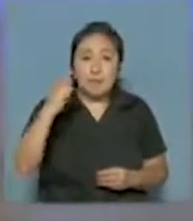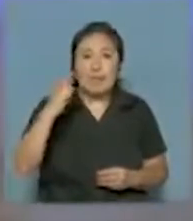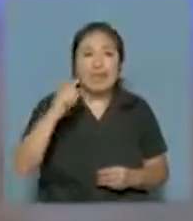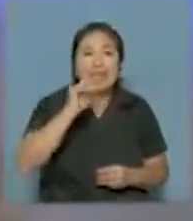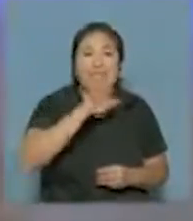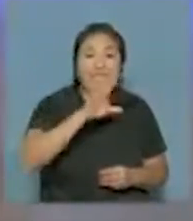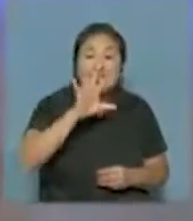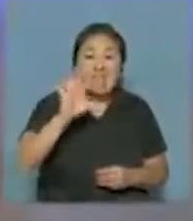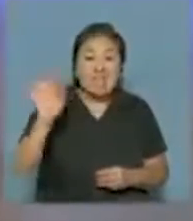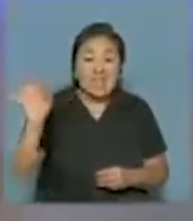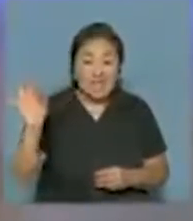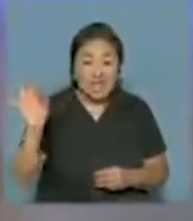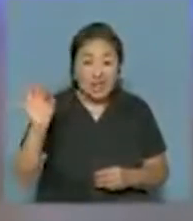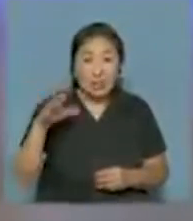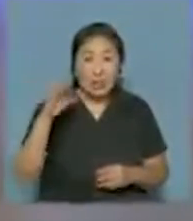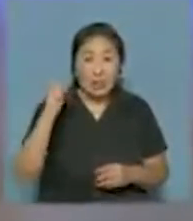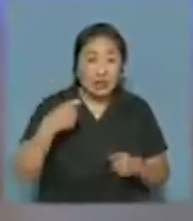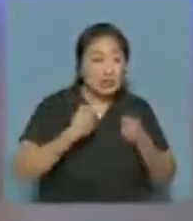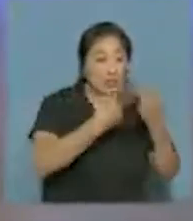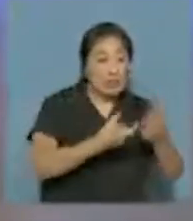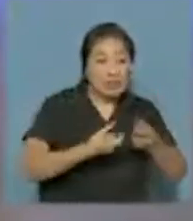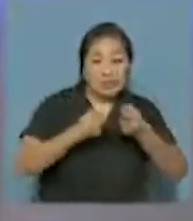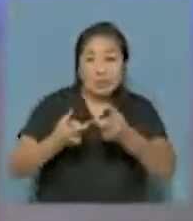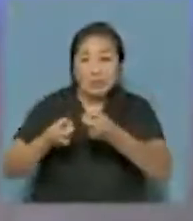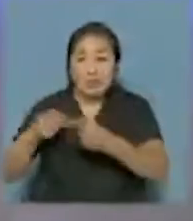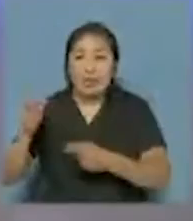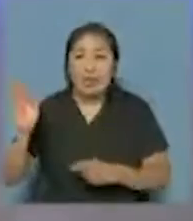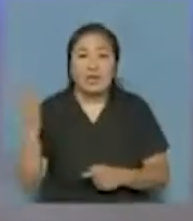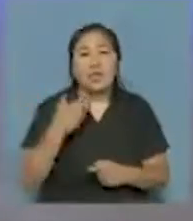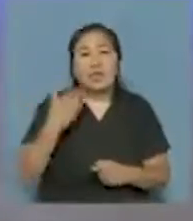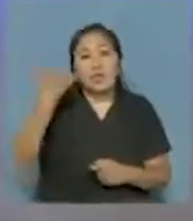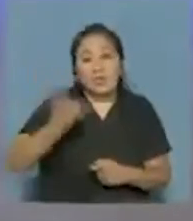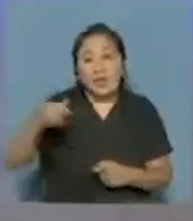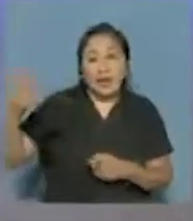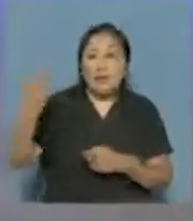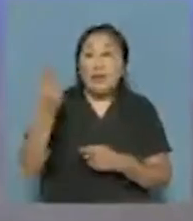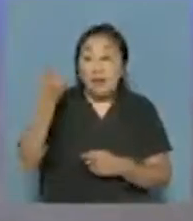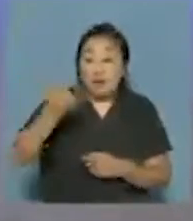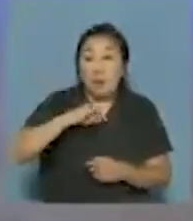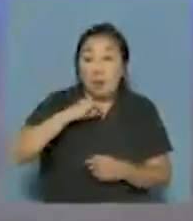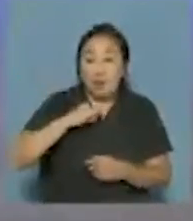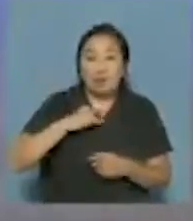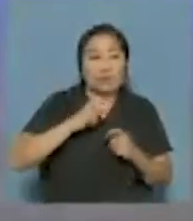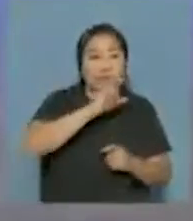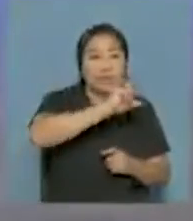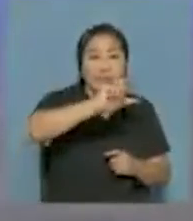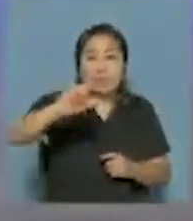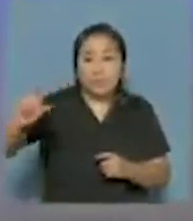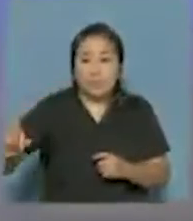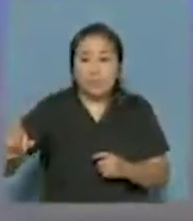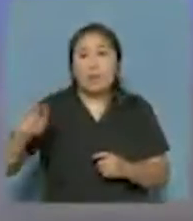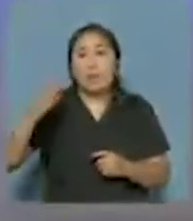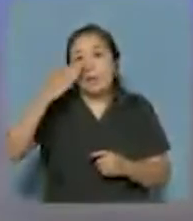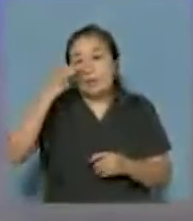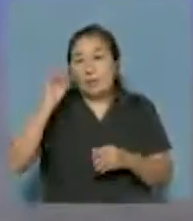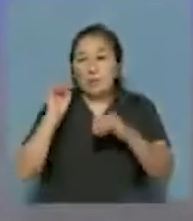por hectárea que va a ser repartido con todos los productores. Que bien tengamos la plata ya en Jujuy y podamos tener depositado